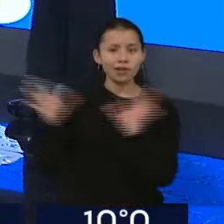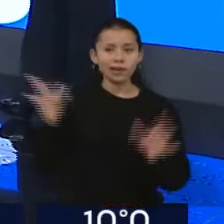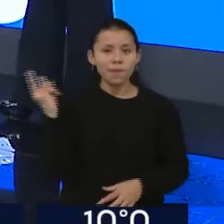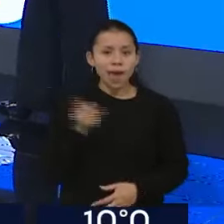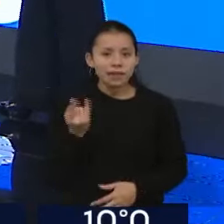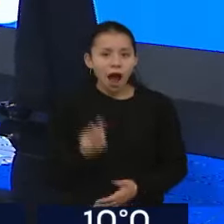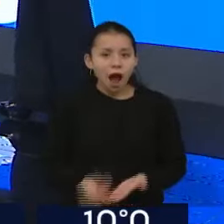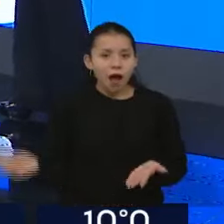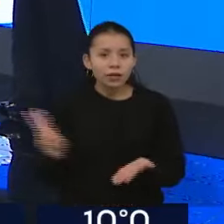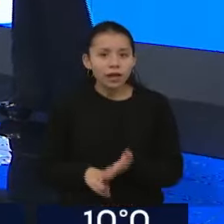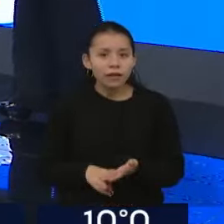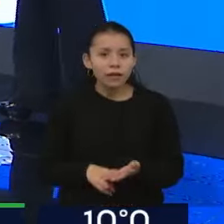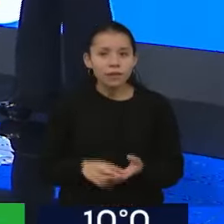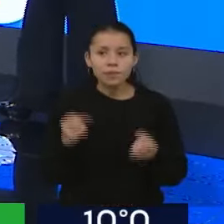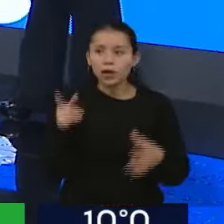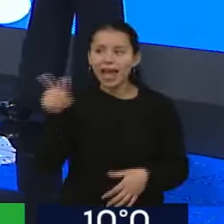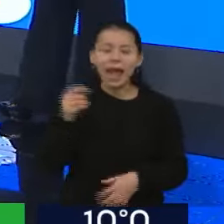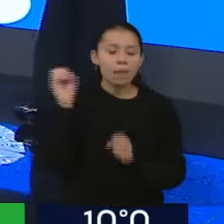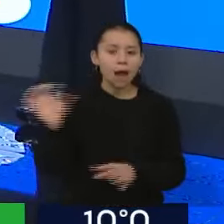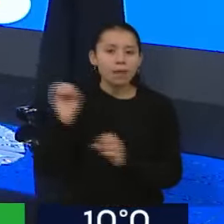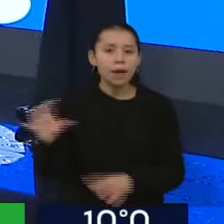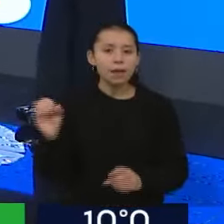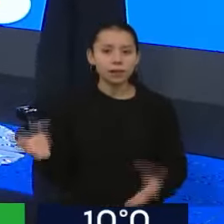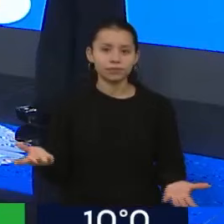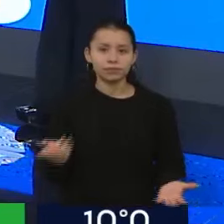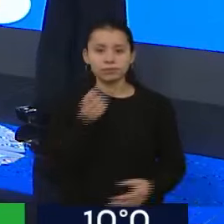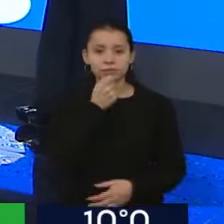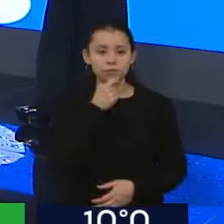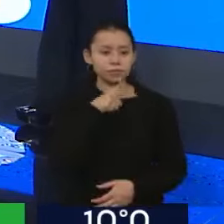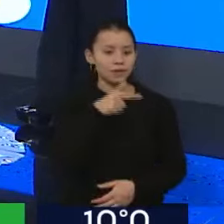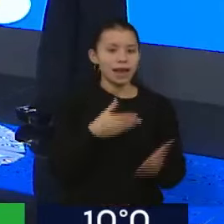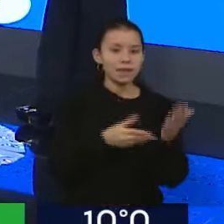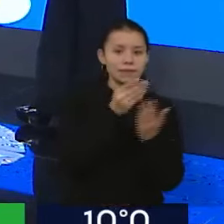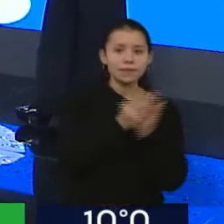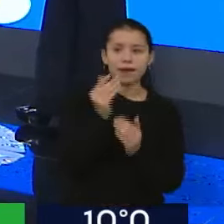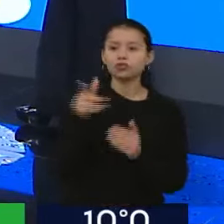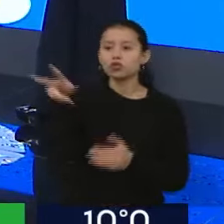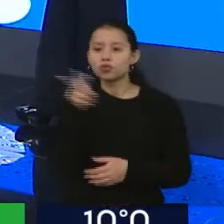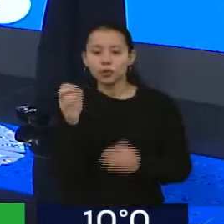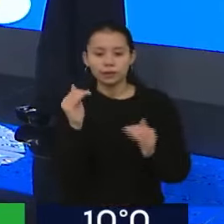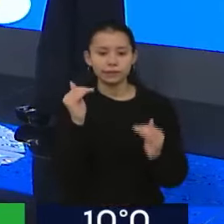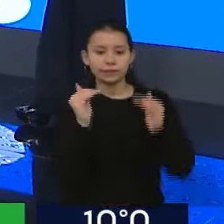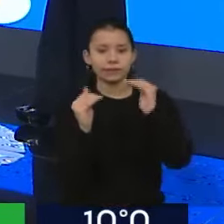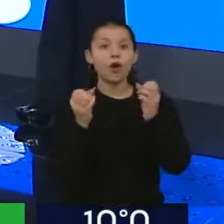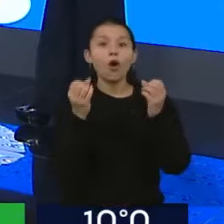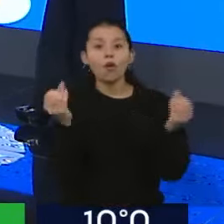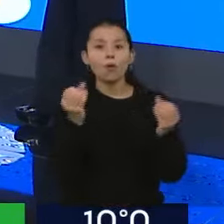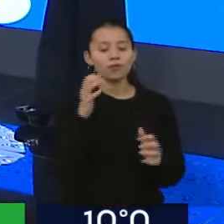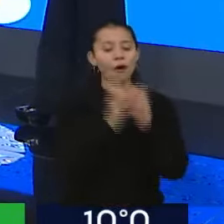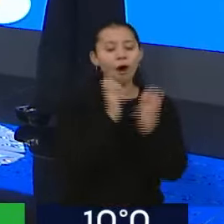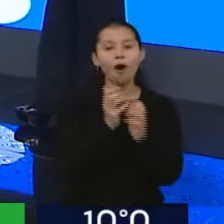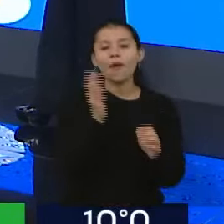ineptitud. Cuando uno cree que logra el superávit paralizando la obra pública, solo genera problemas que después son difíciles de resolver.